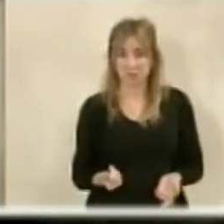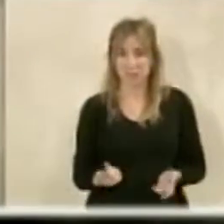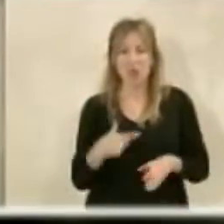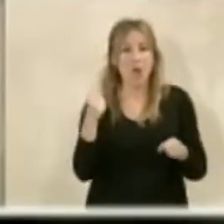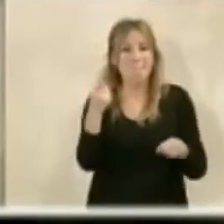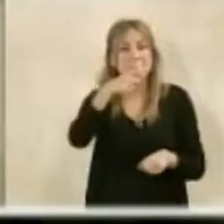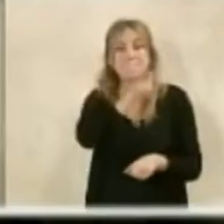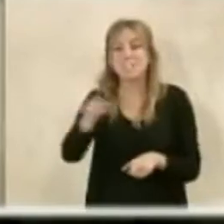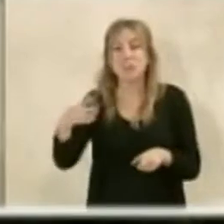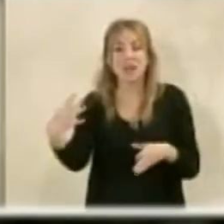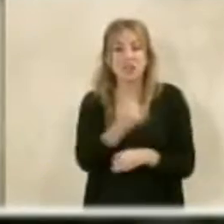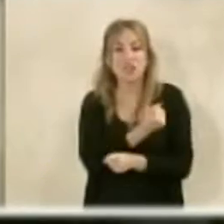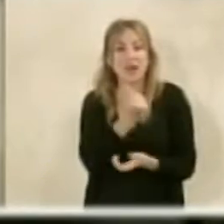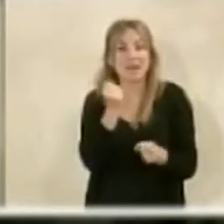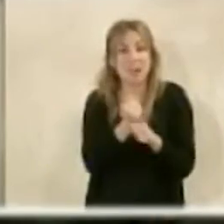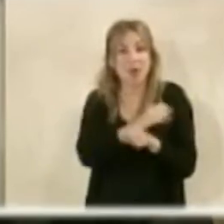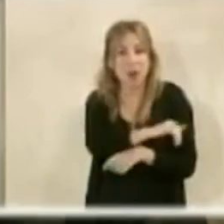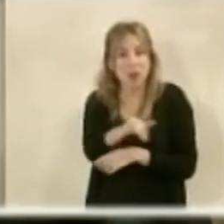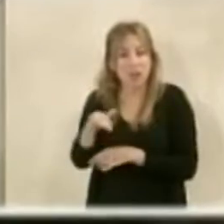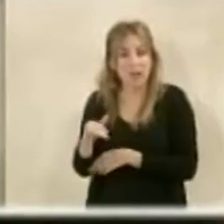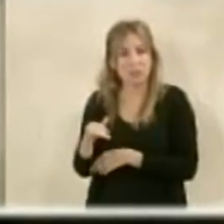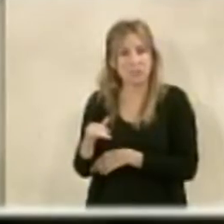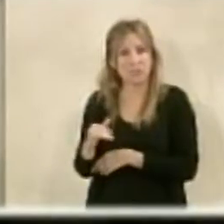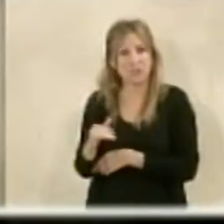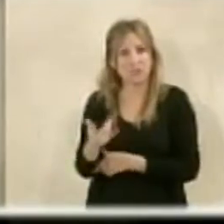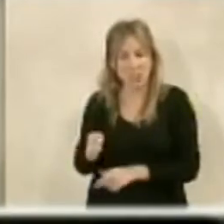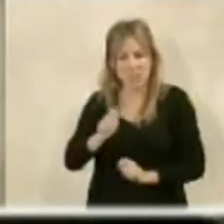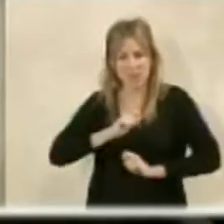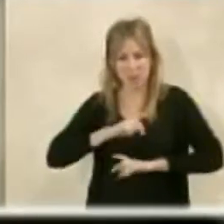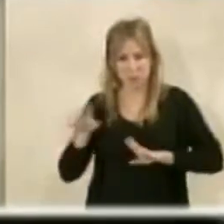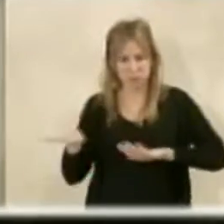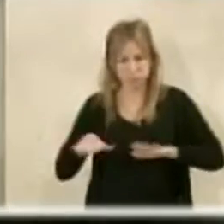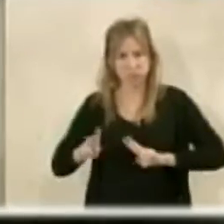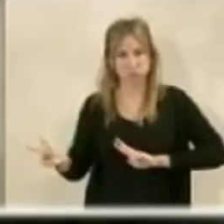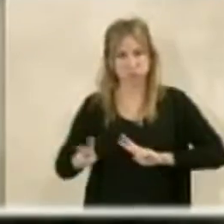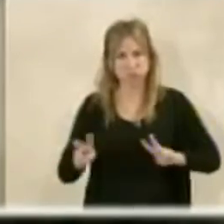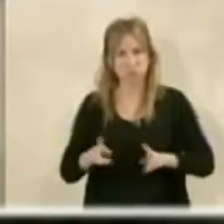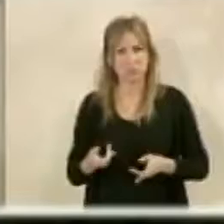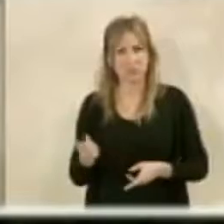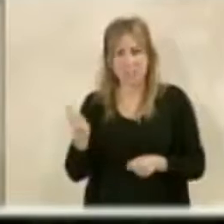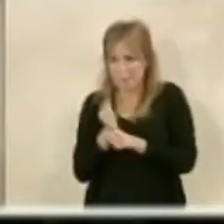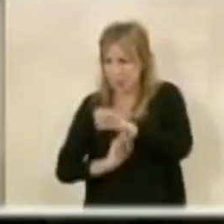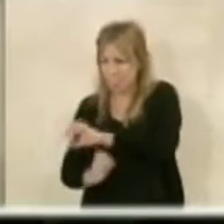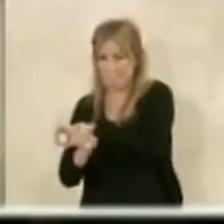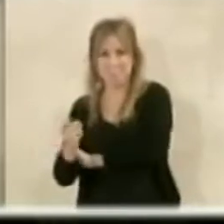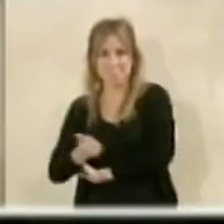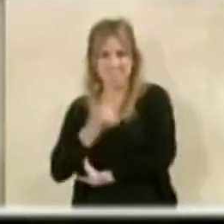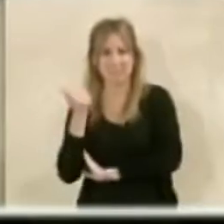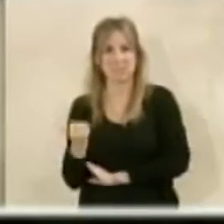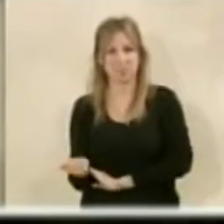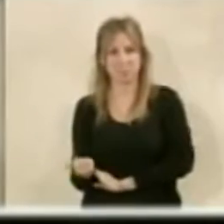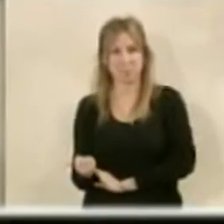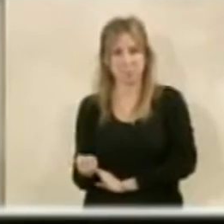esas personas que tienen un trabajo, eso suponga un elemento y un motor incluso que genere más empleo. Por lo tanto,